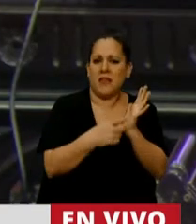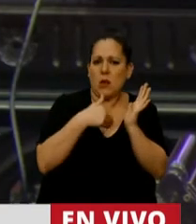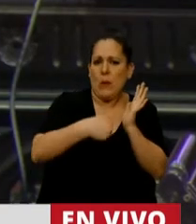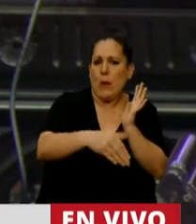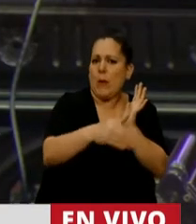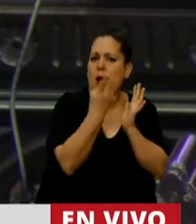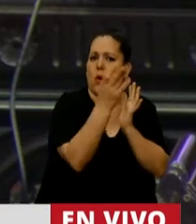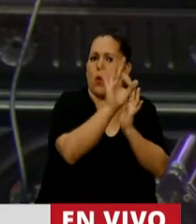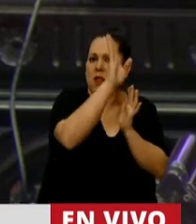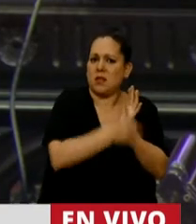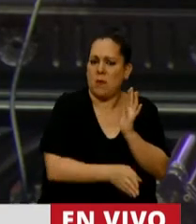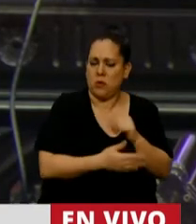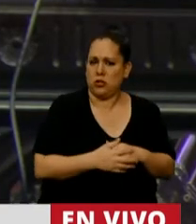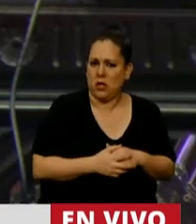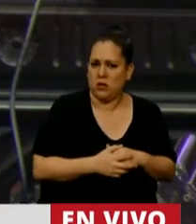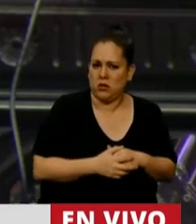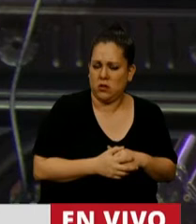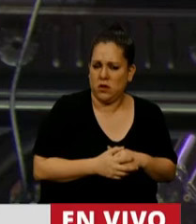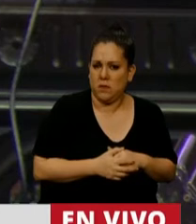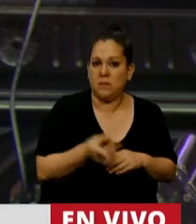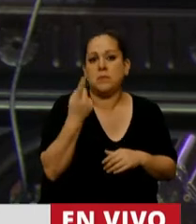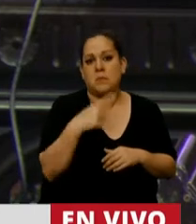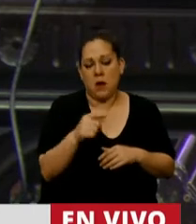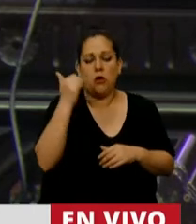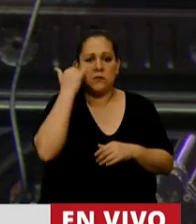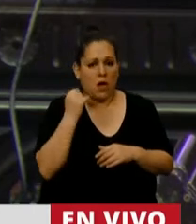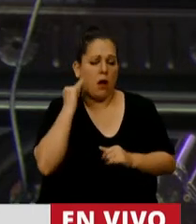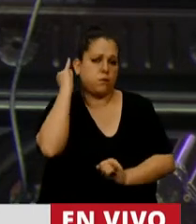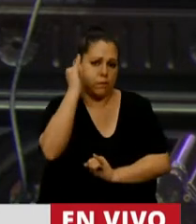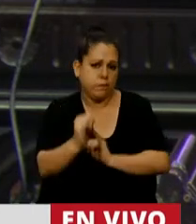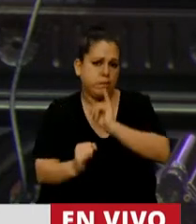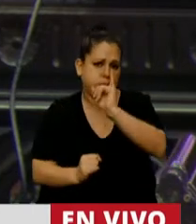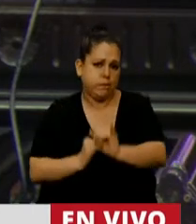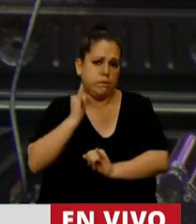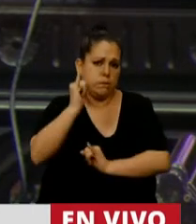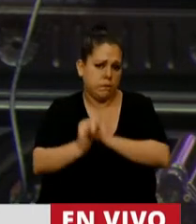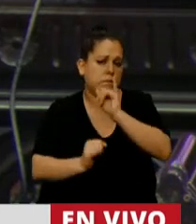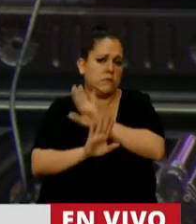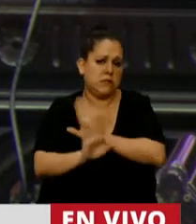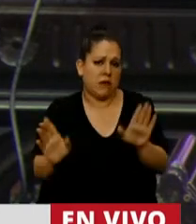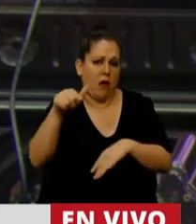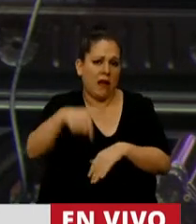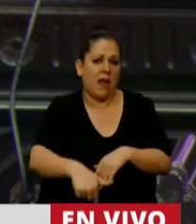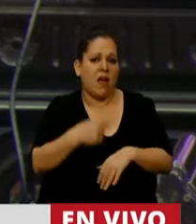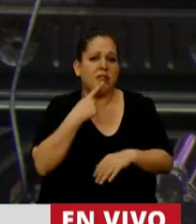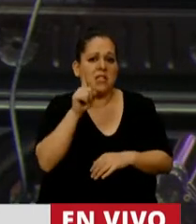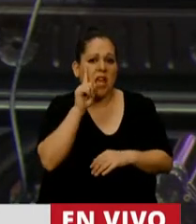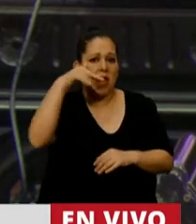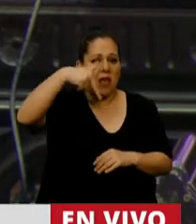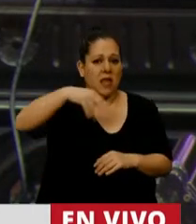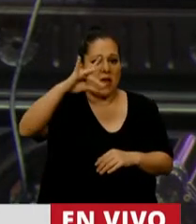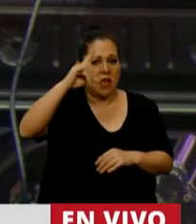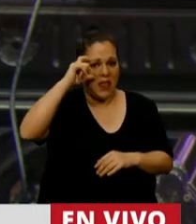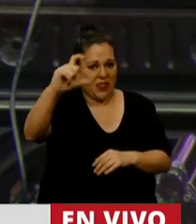40%, pero lo ya dicho aquí, según el INDEC, 3